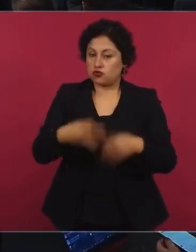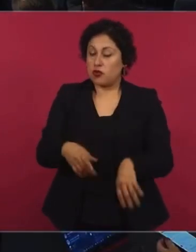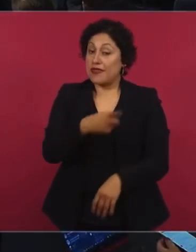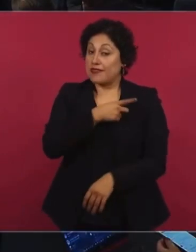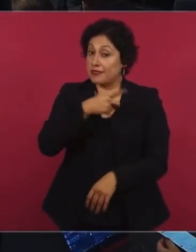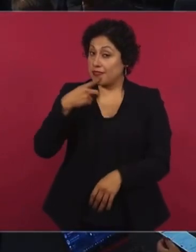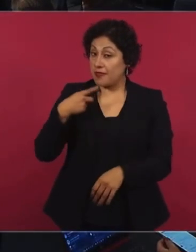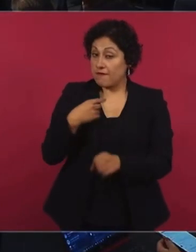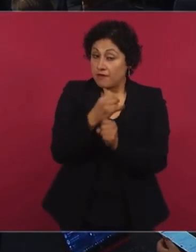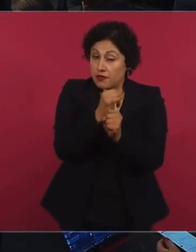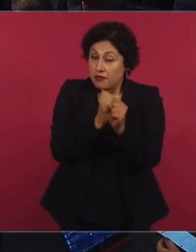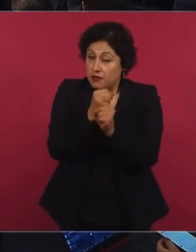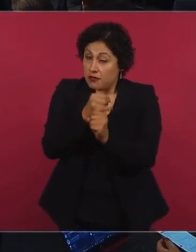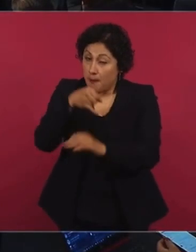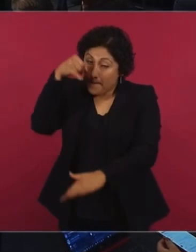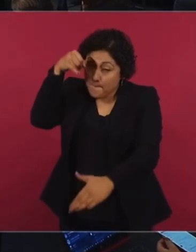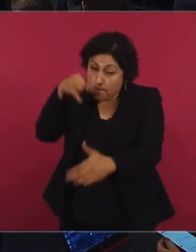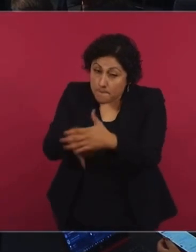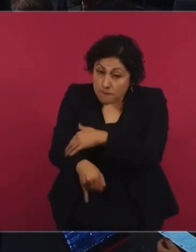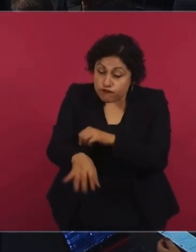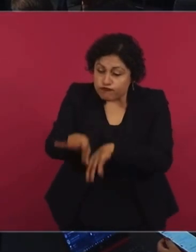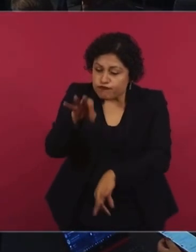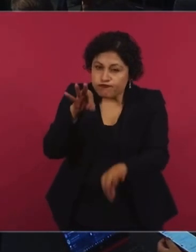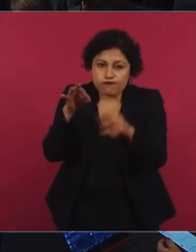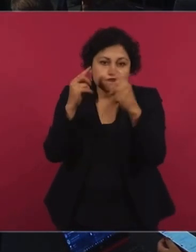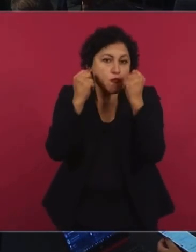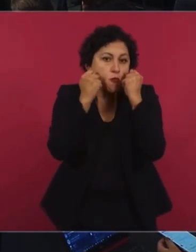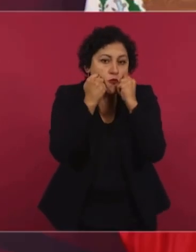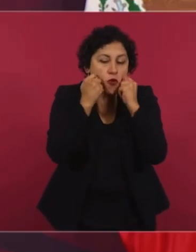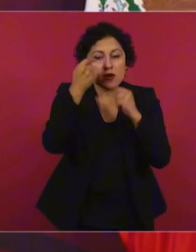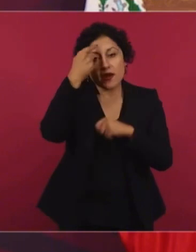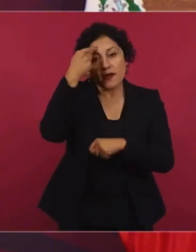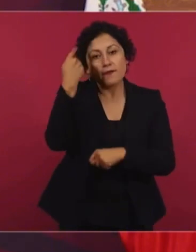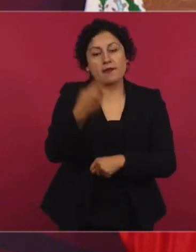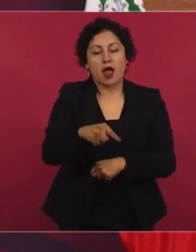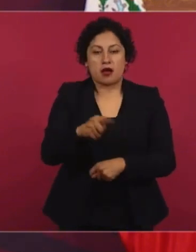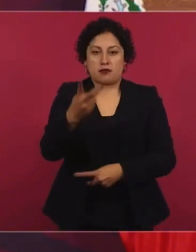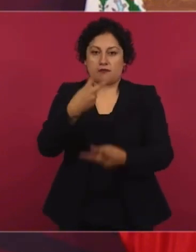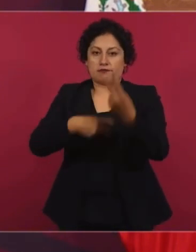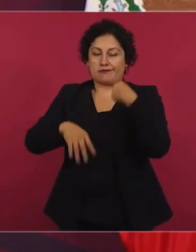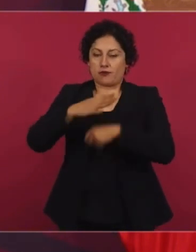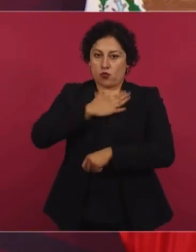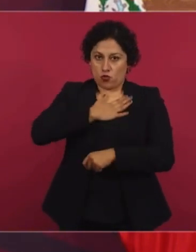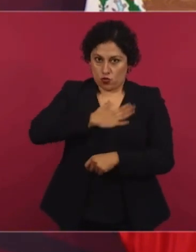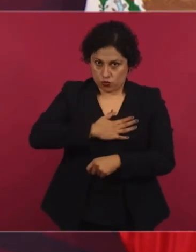justicia. Entonces, cuando me entregan el informe, el primer reporte,